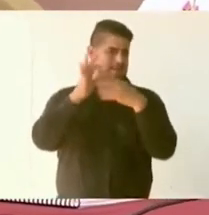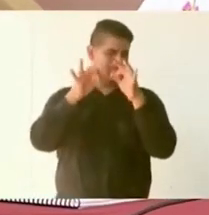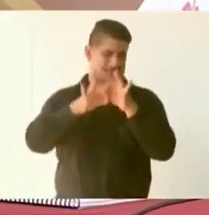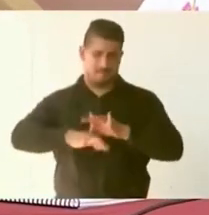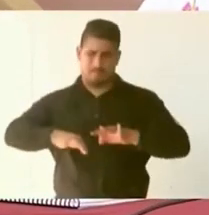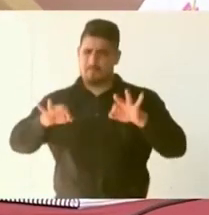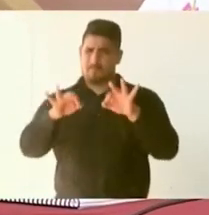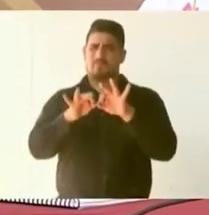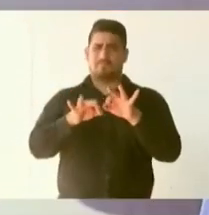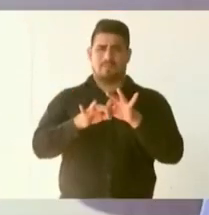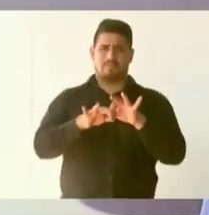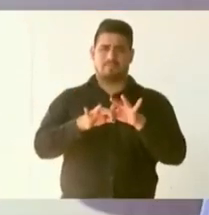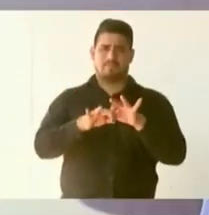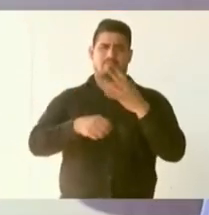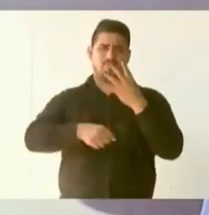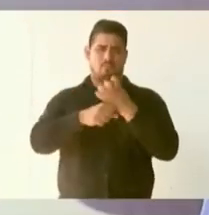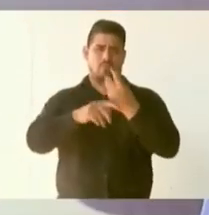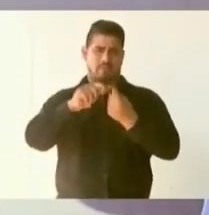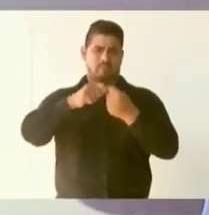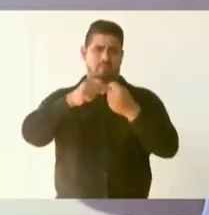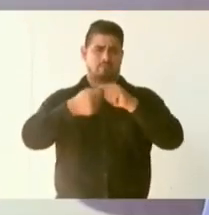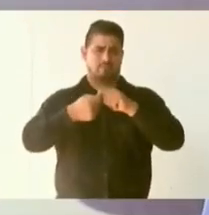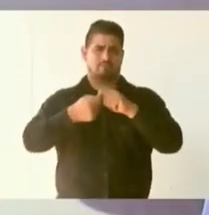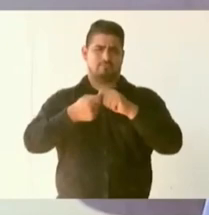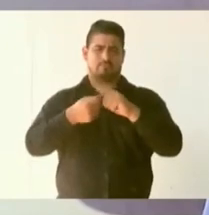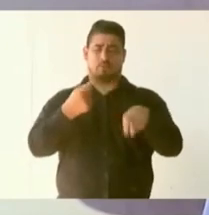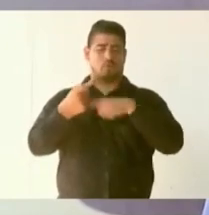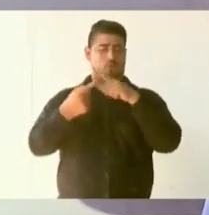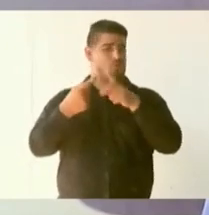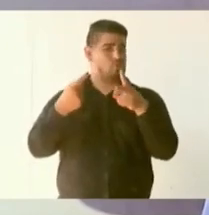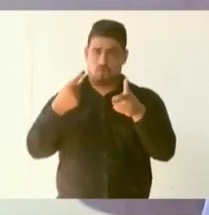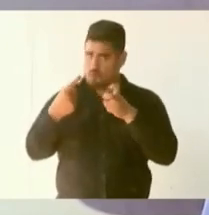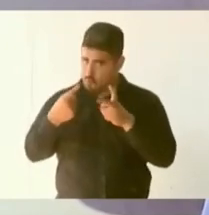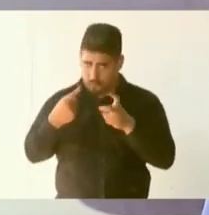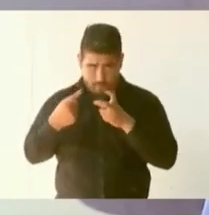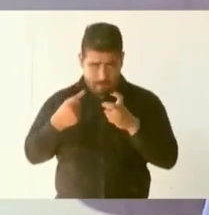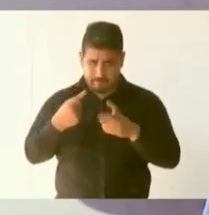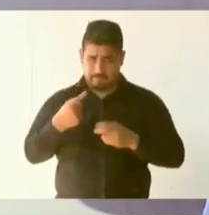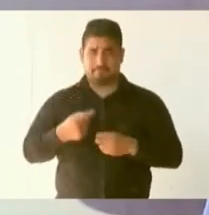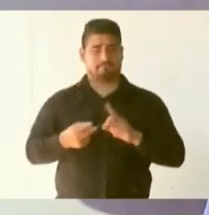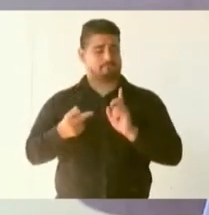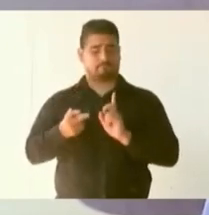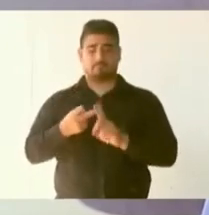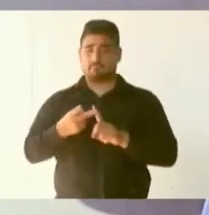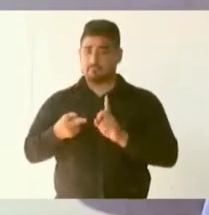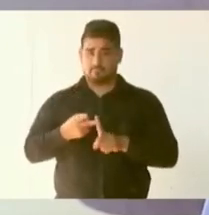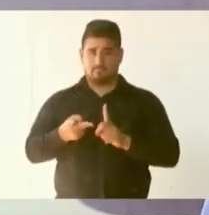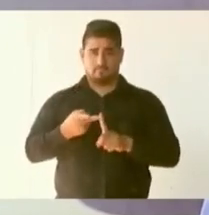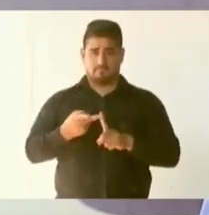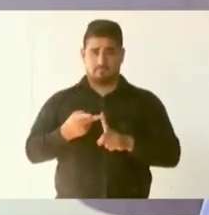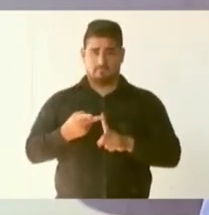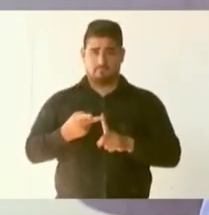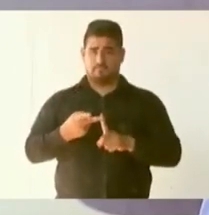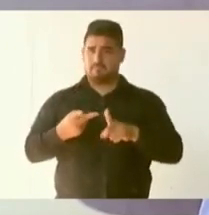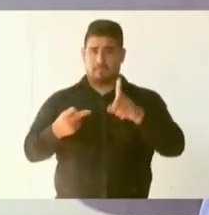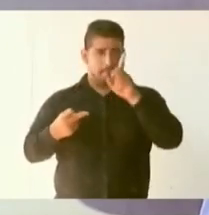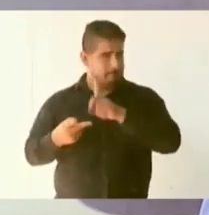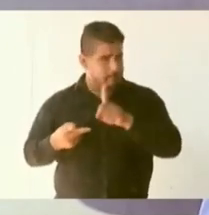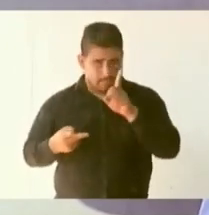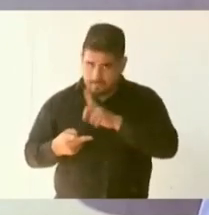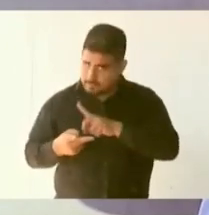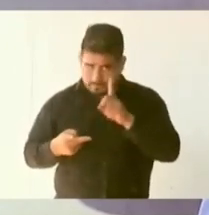de nuestro movimiento, no robar, no mentir